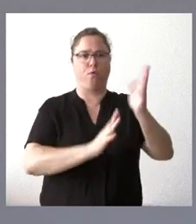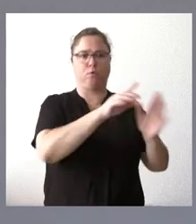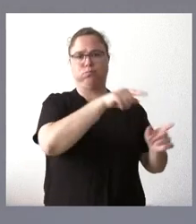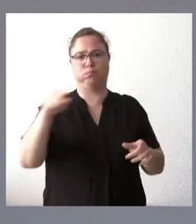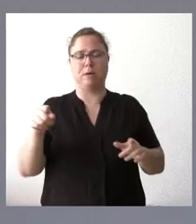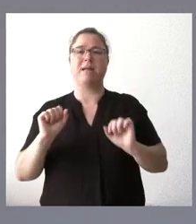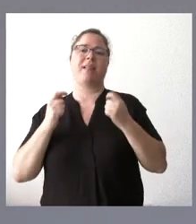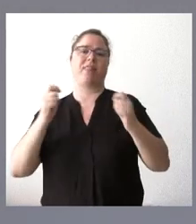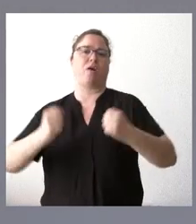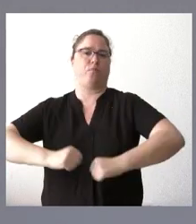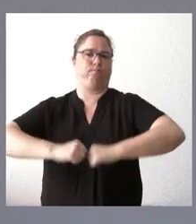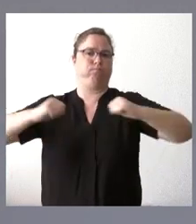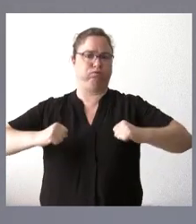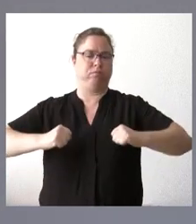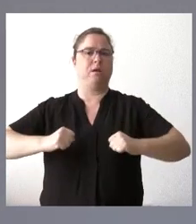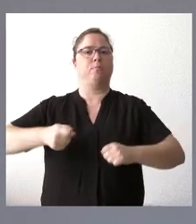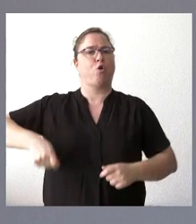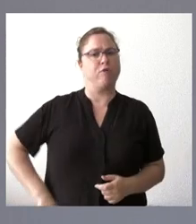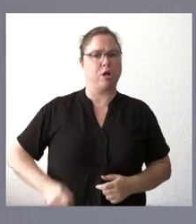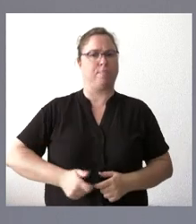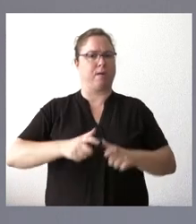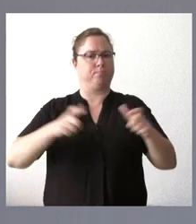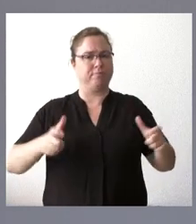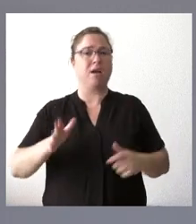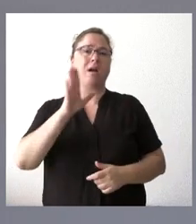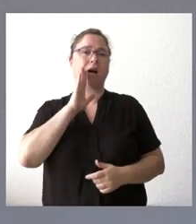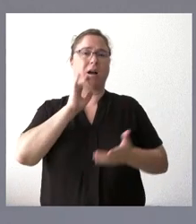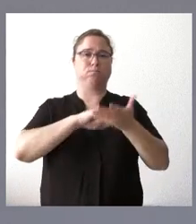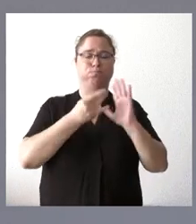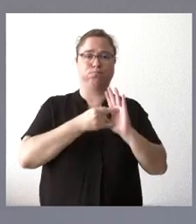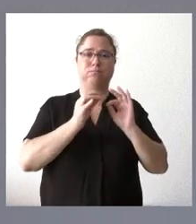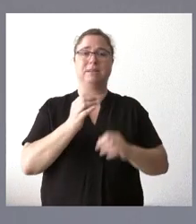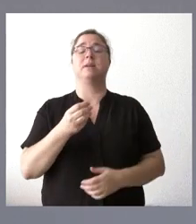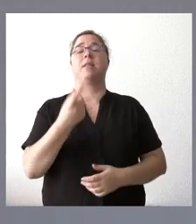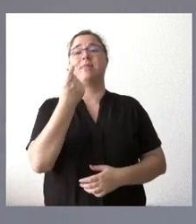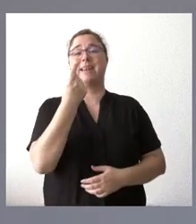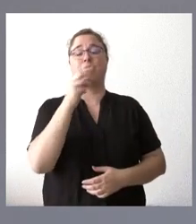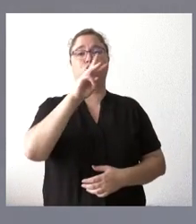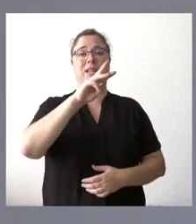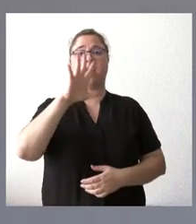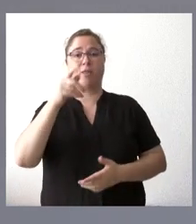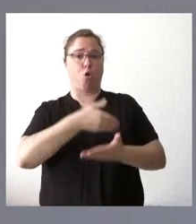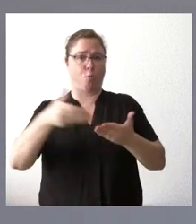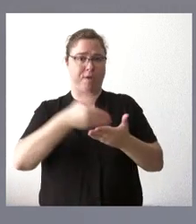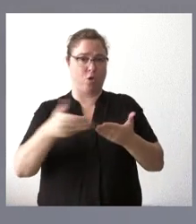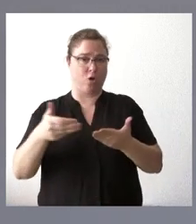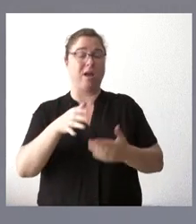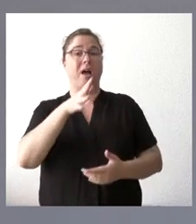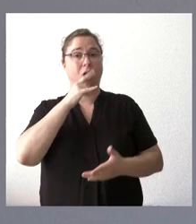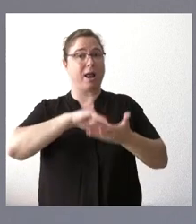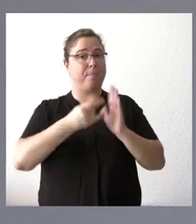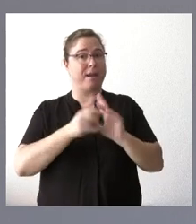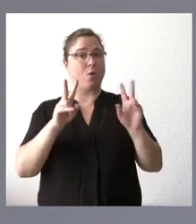fortaleciendo su dotación. El plan tenía una dotación inicial de 35 millones de euros. El nuevo plan,